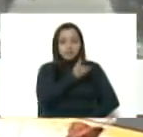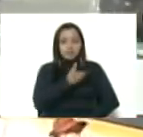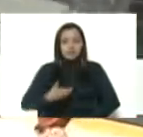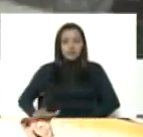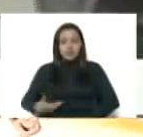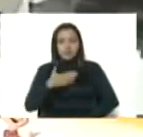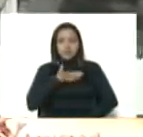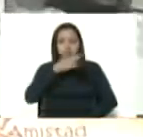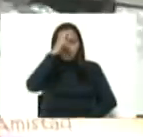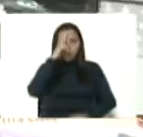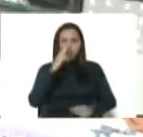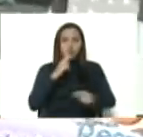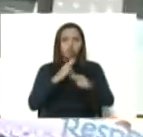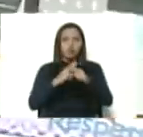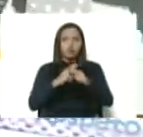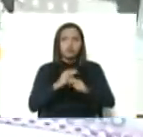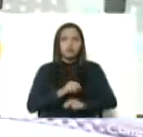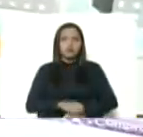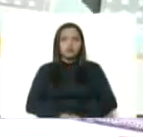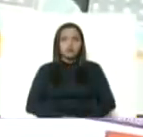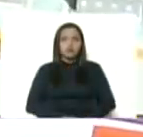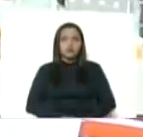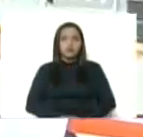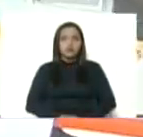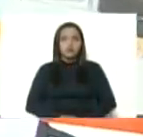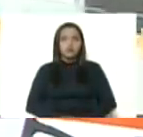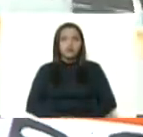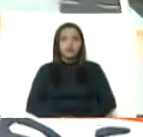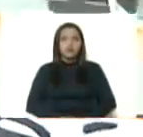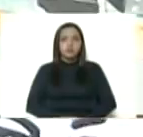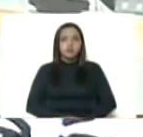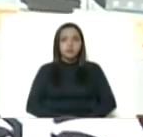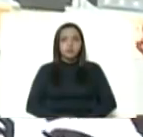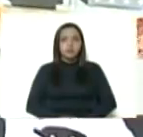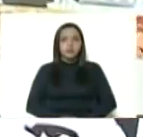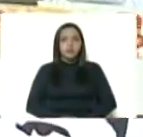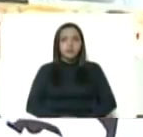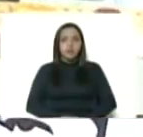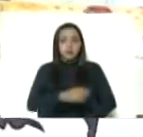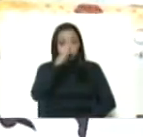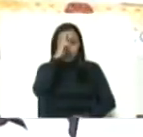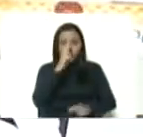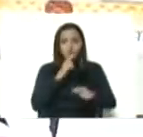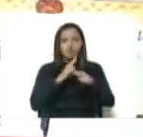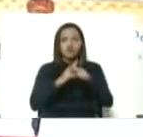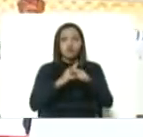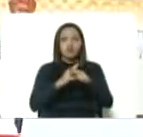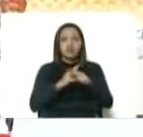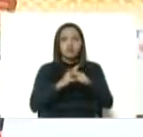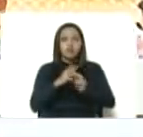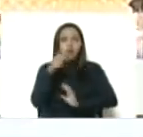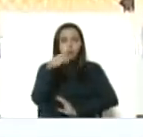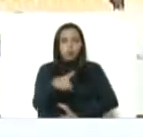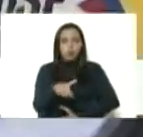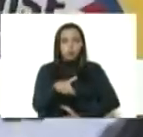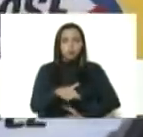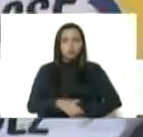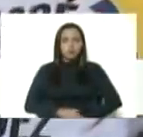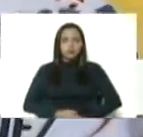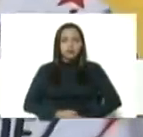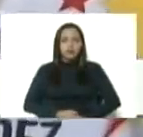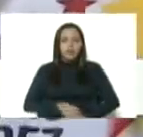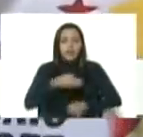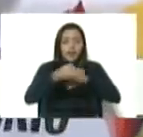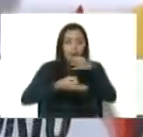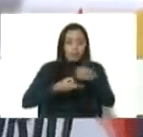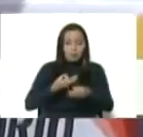dirigirme hoy, no solamente a usted, sino al